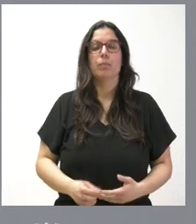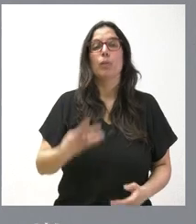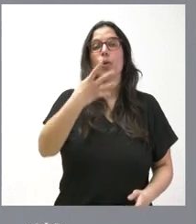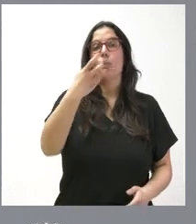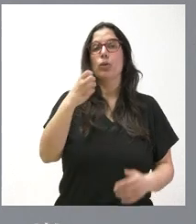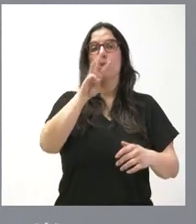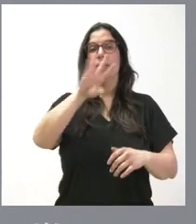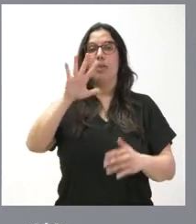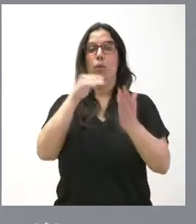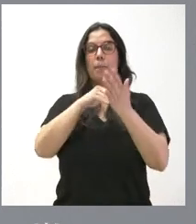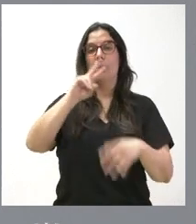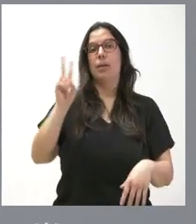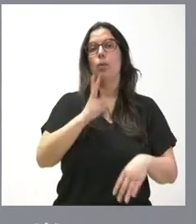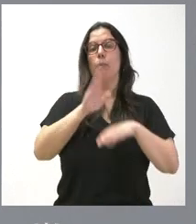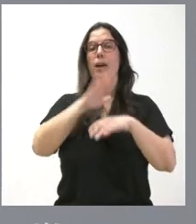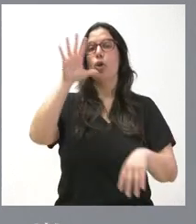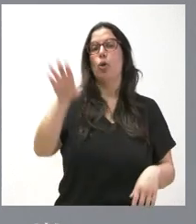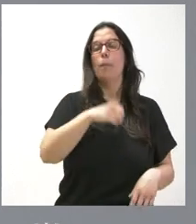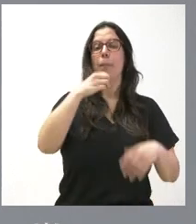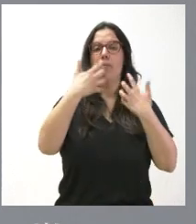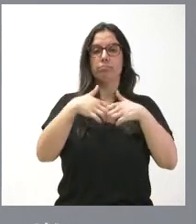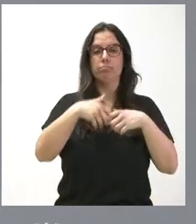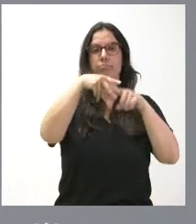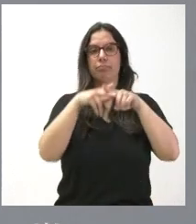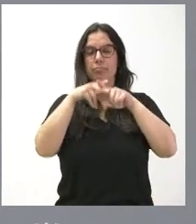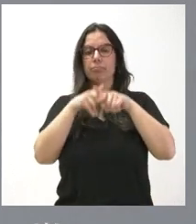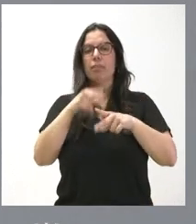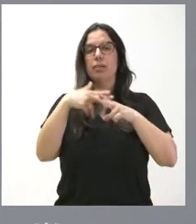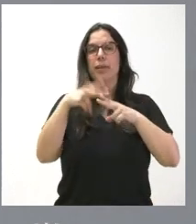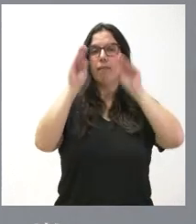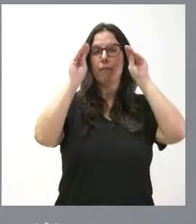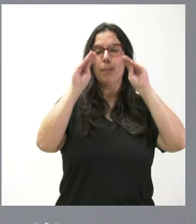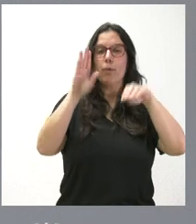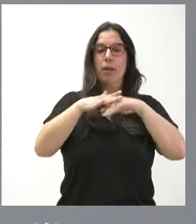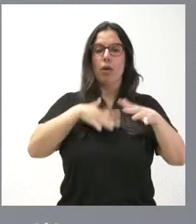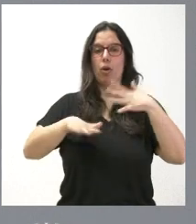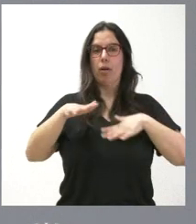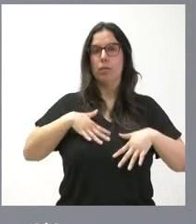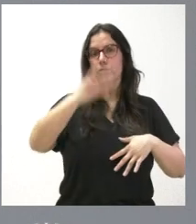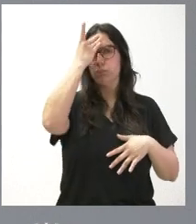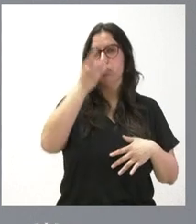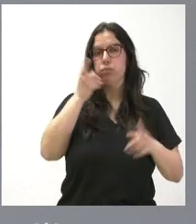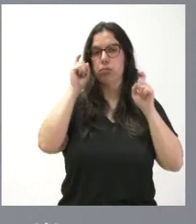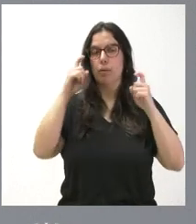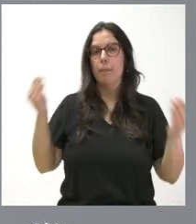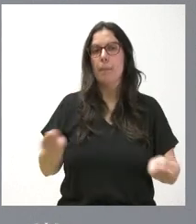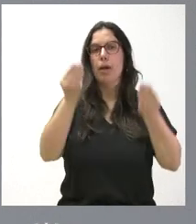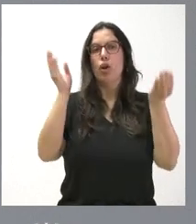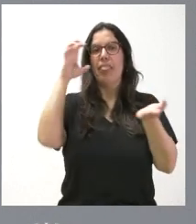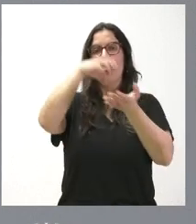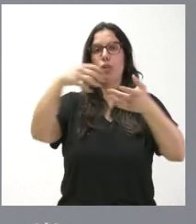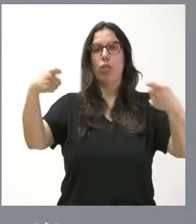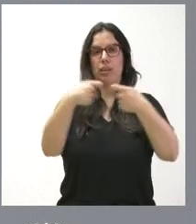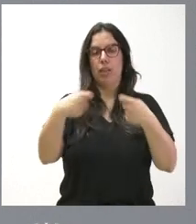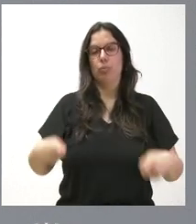435.000 euros para la compra de equipamiento y actividades de formación que ayudes a mejorar la competencia digital e educativa en los centros concertados.